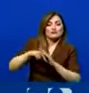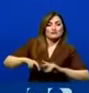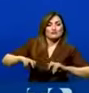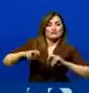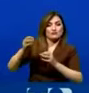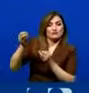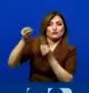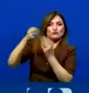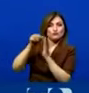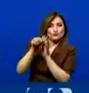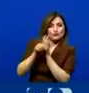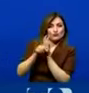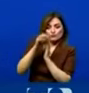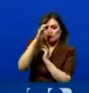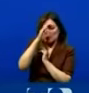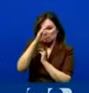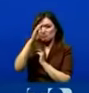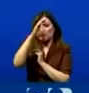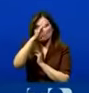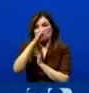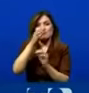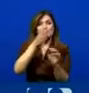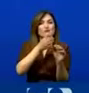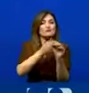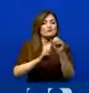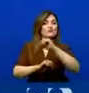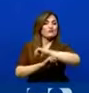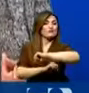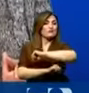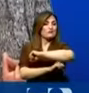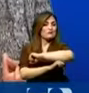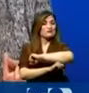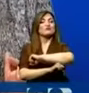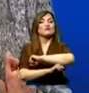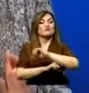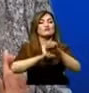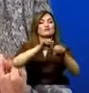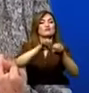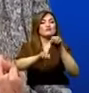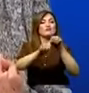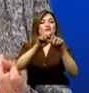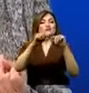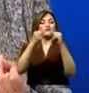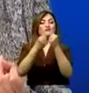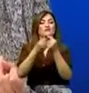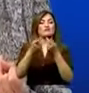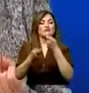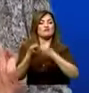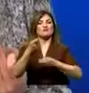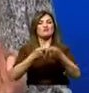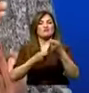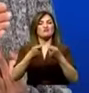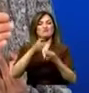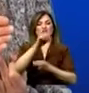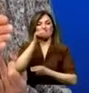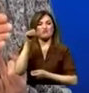precisa para buscar lo que es el objetivo fundamental. Destruir los grupos de delincuencia organizada. Y